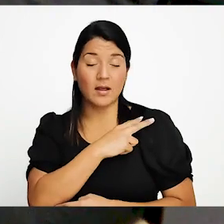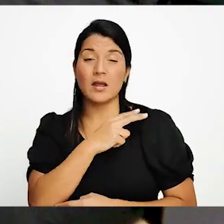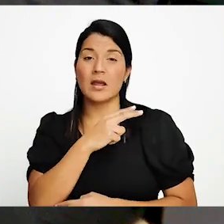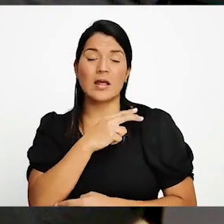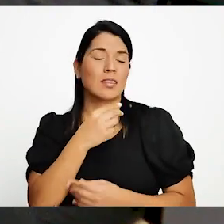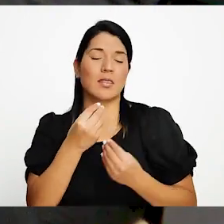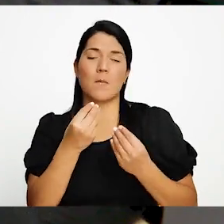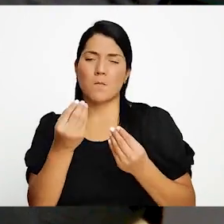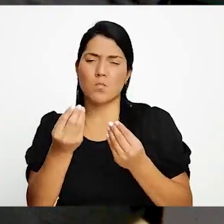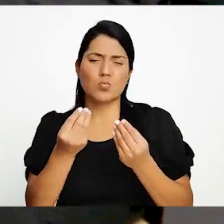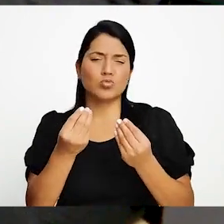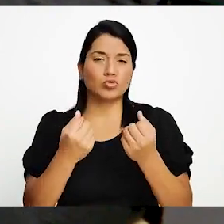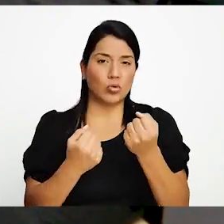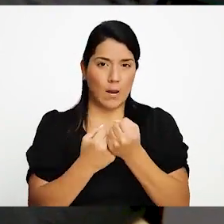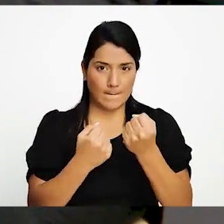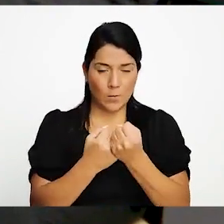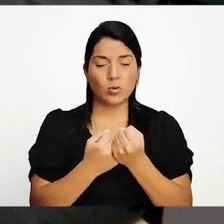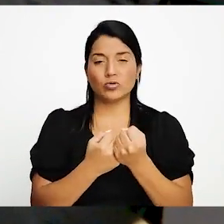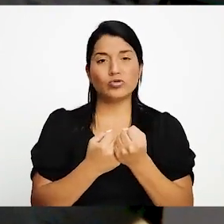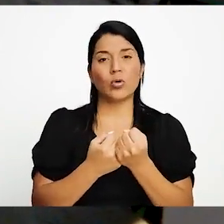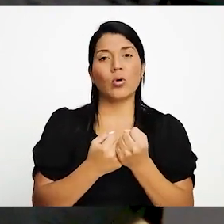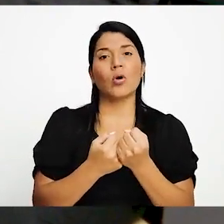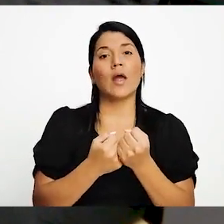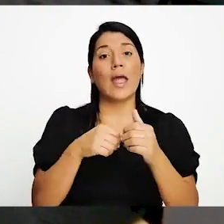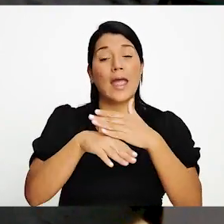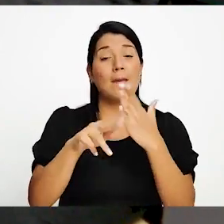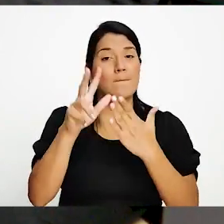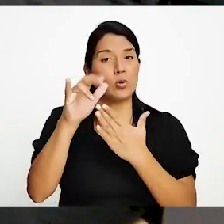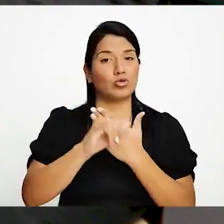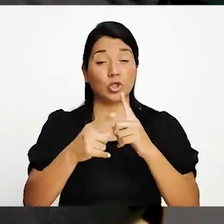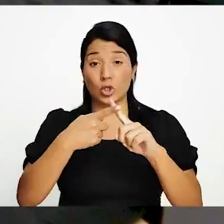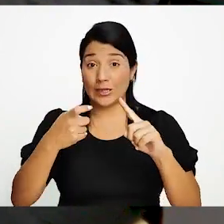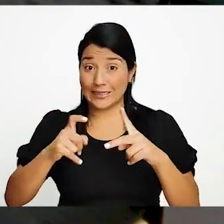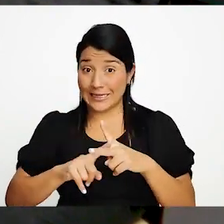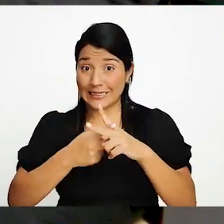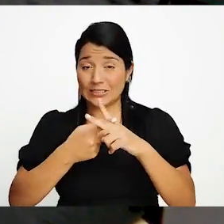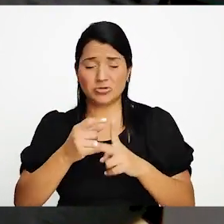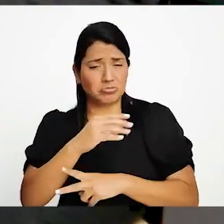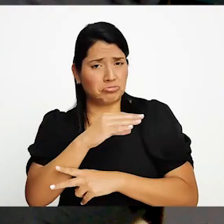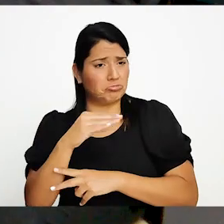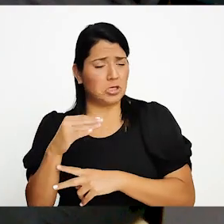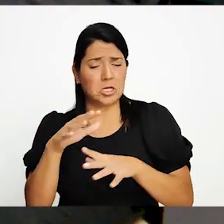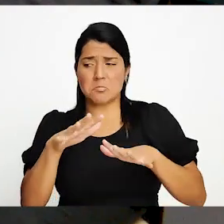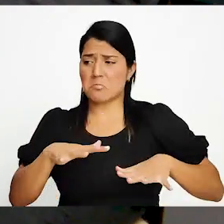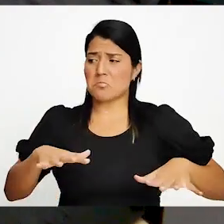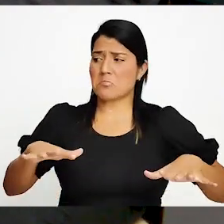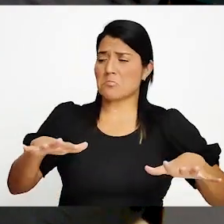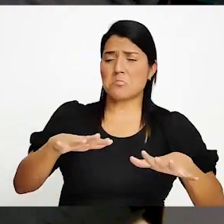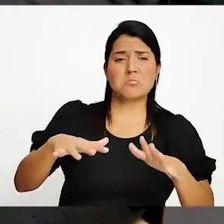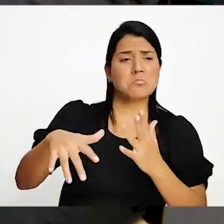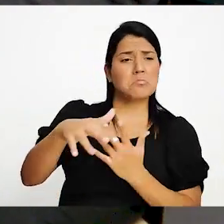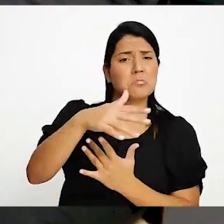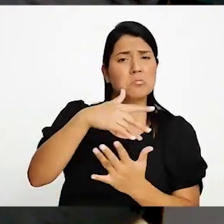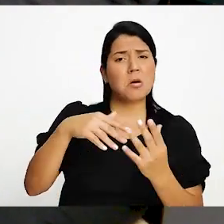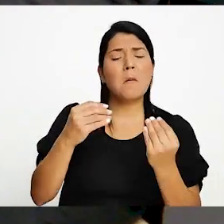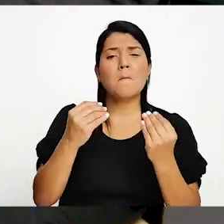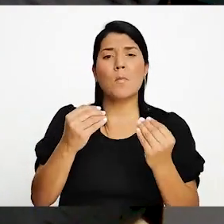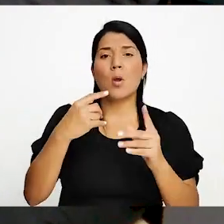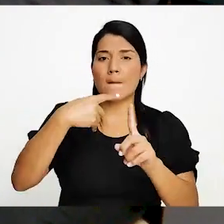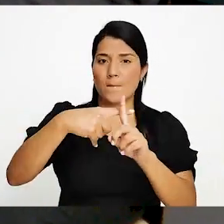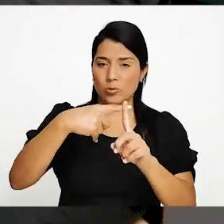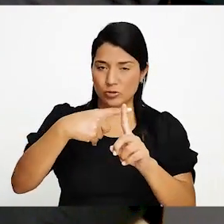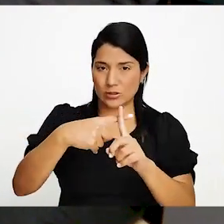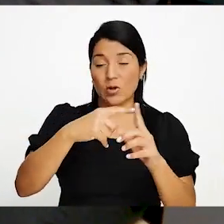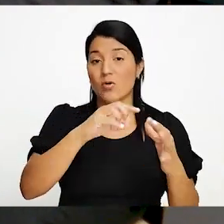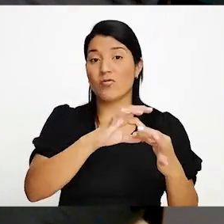apoyado en el proyecto desde el inicio y el ambiente ha sido un ambiente muy positivo en